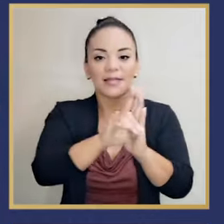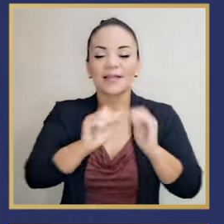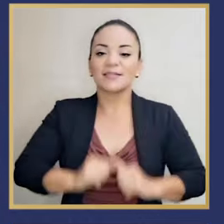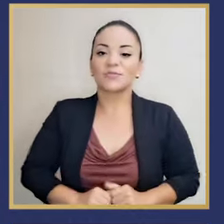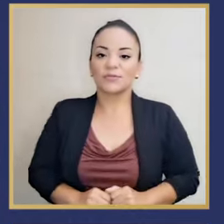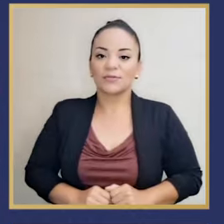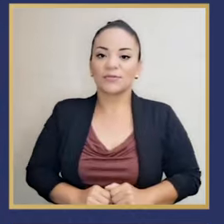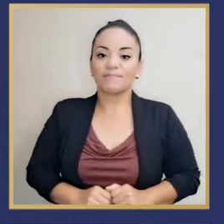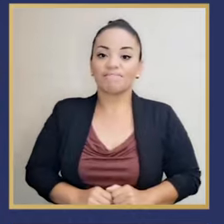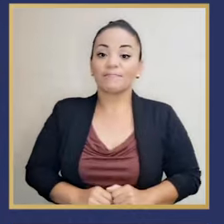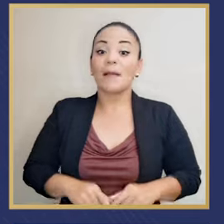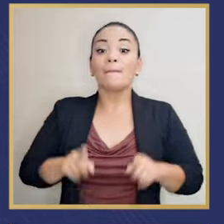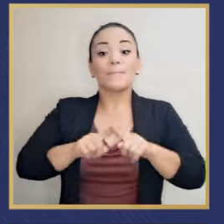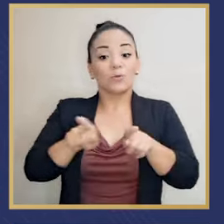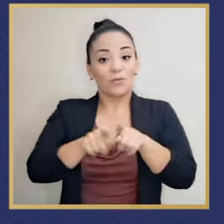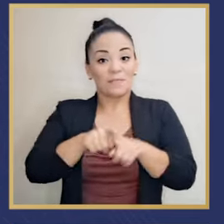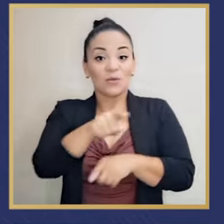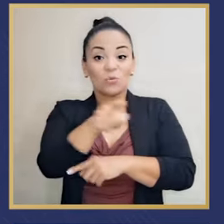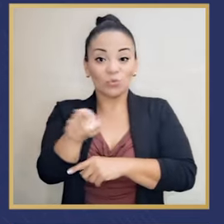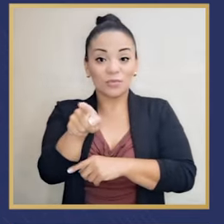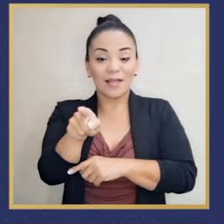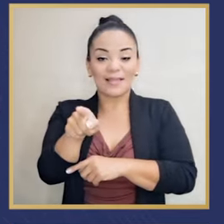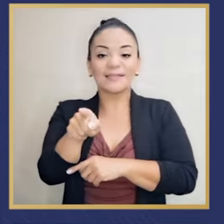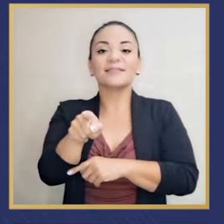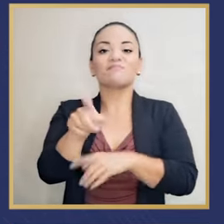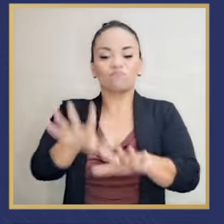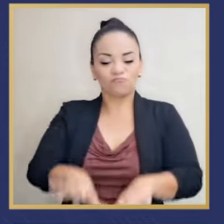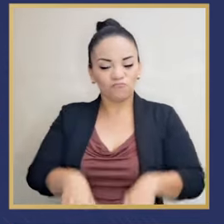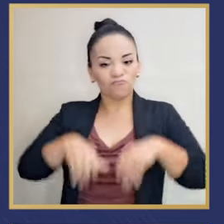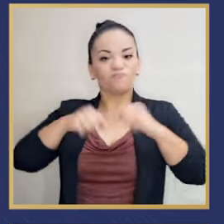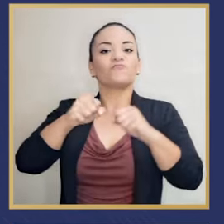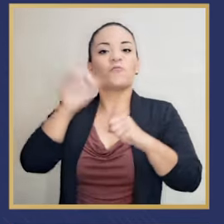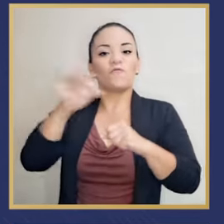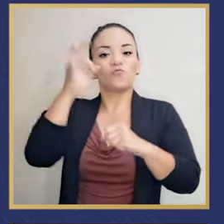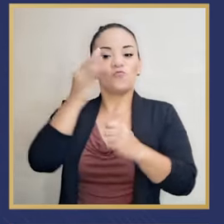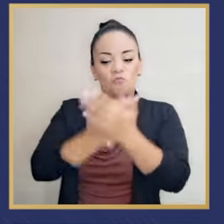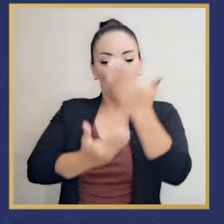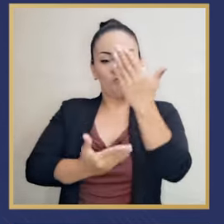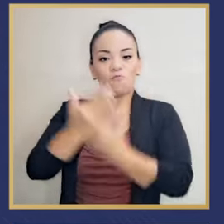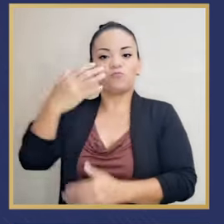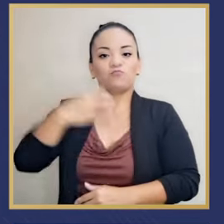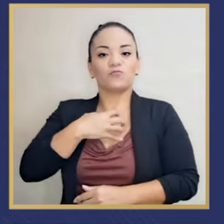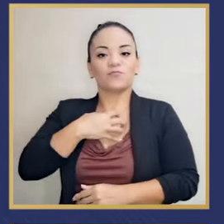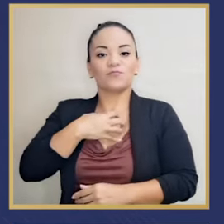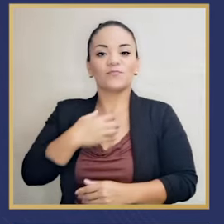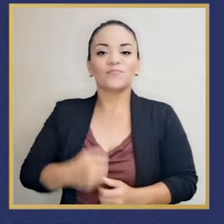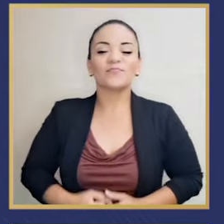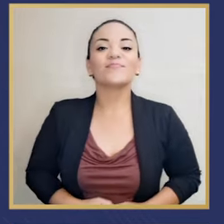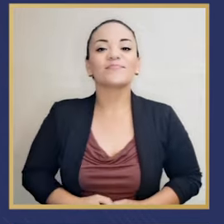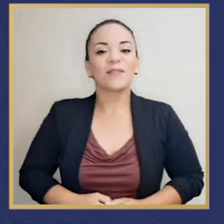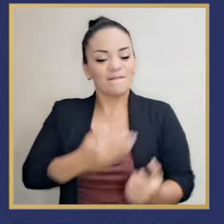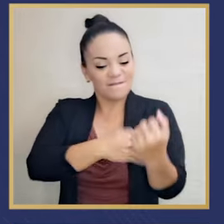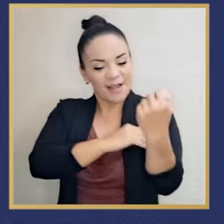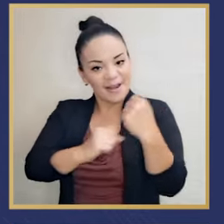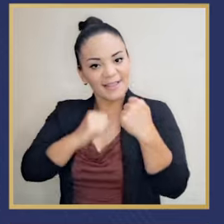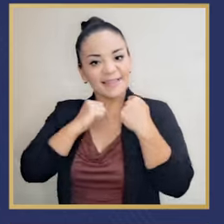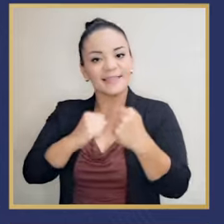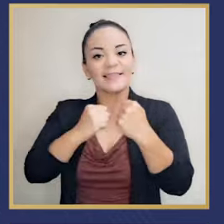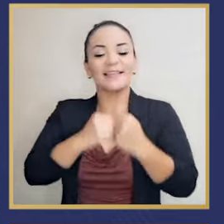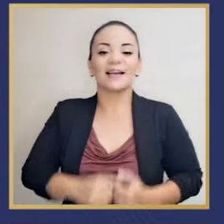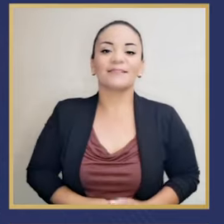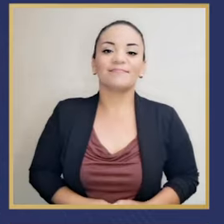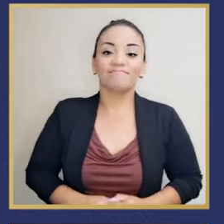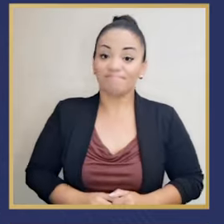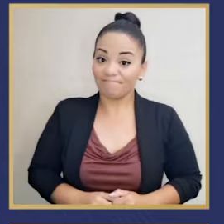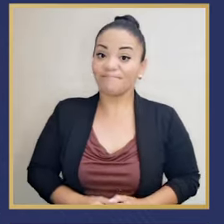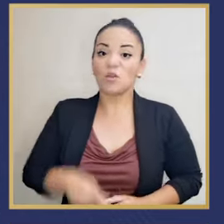y una juventud que tome el futuro en sus propias manos, con valentía,